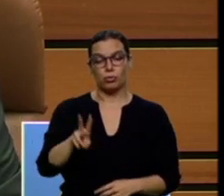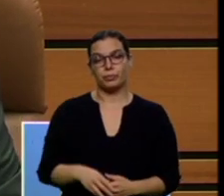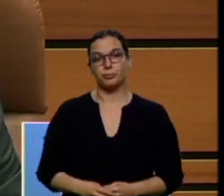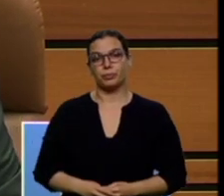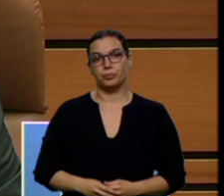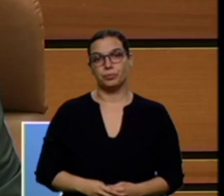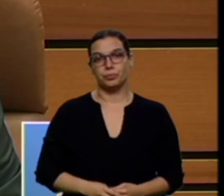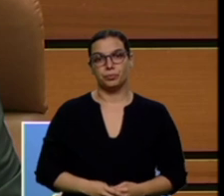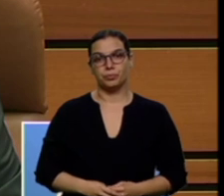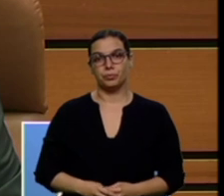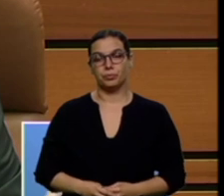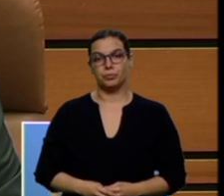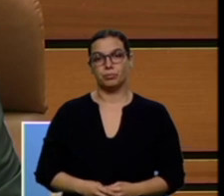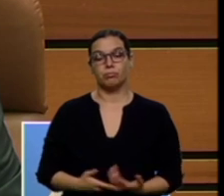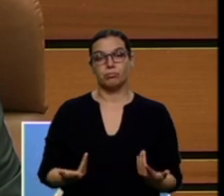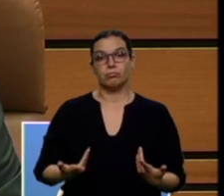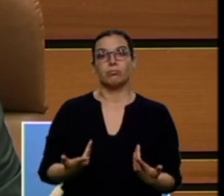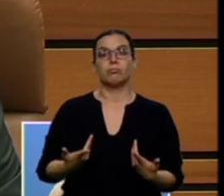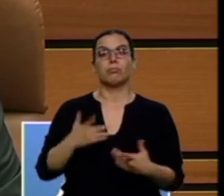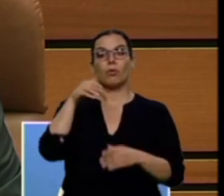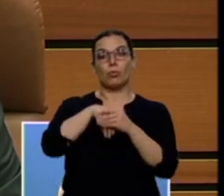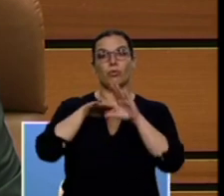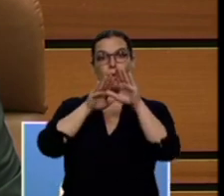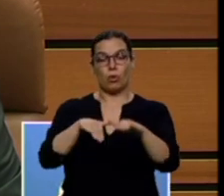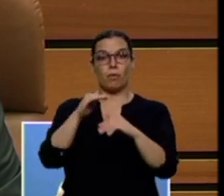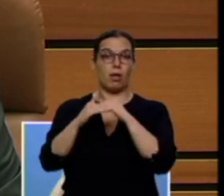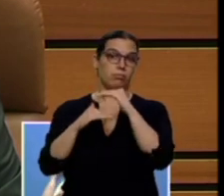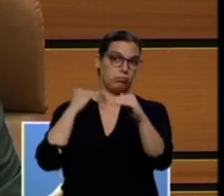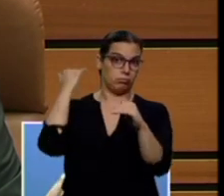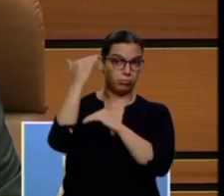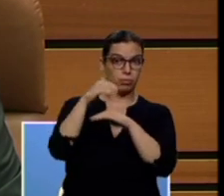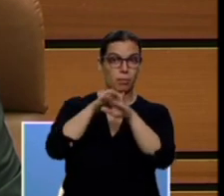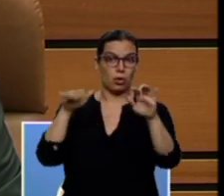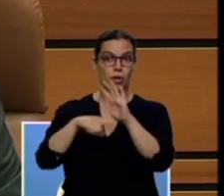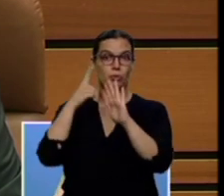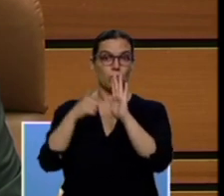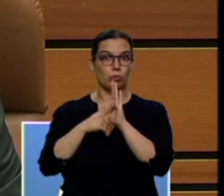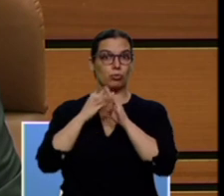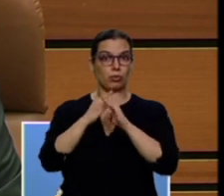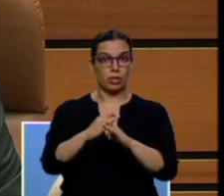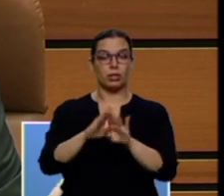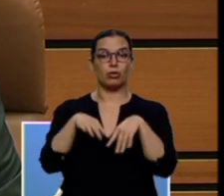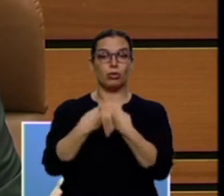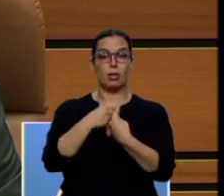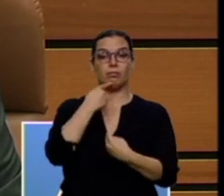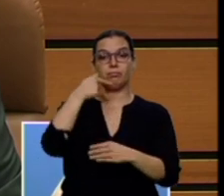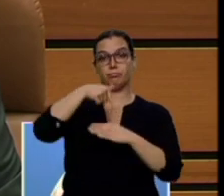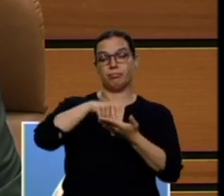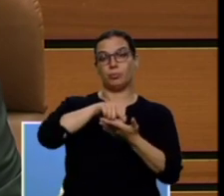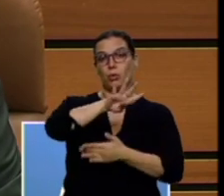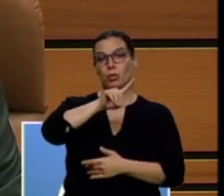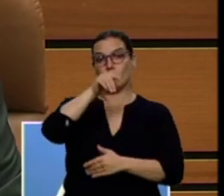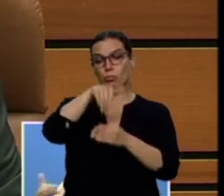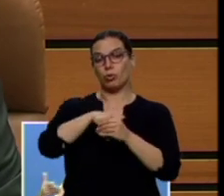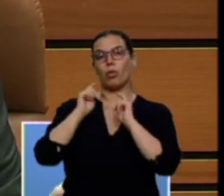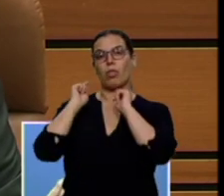Habiendo superado los votos favorables a la propuesta, la mayoría absoluta requerida de 41 votos, queda investido de la confianza